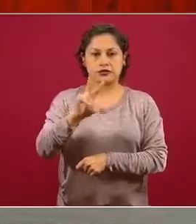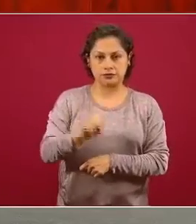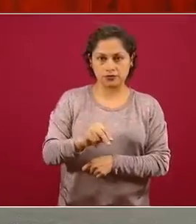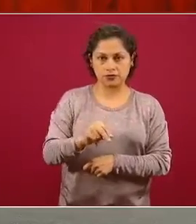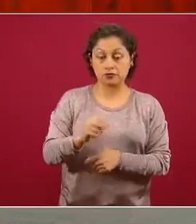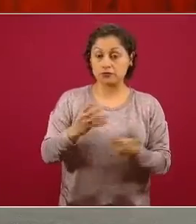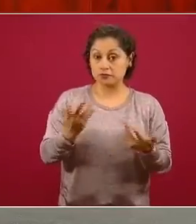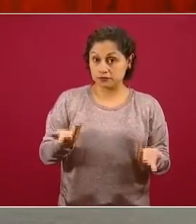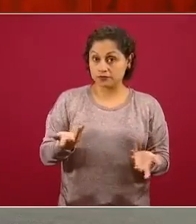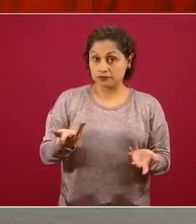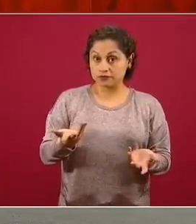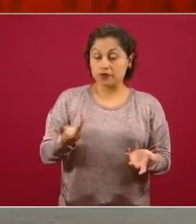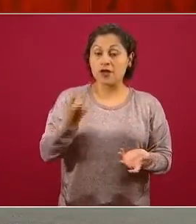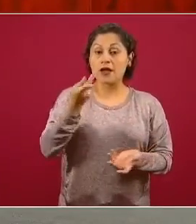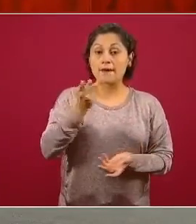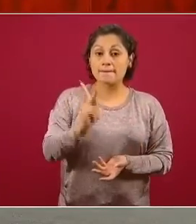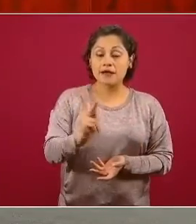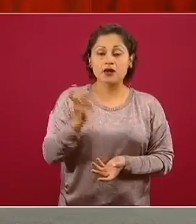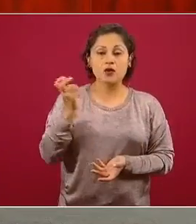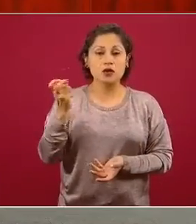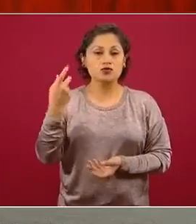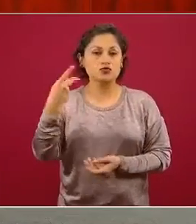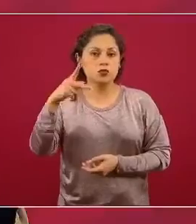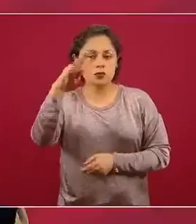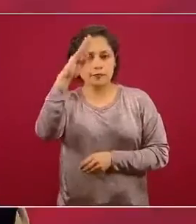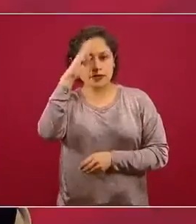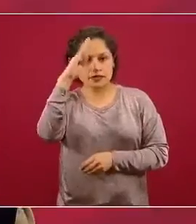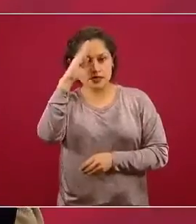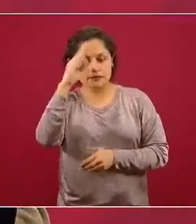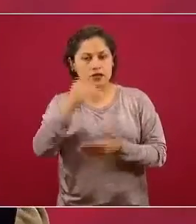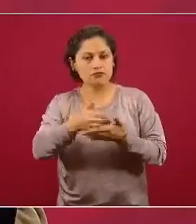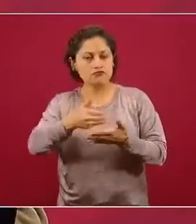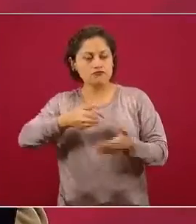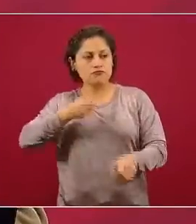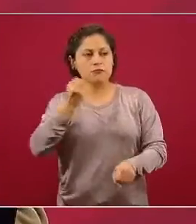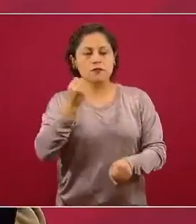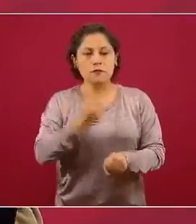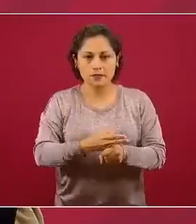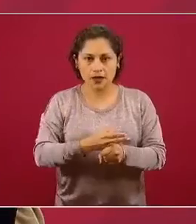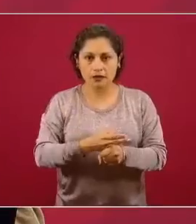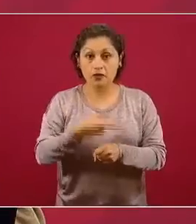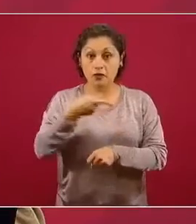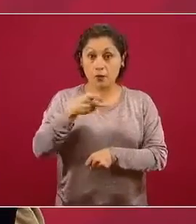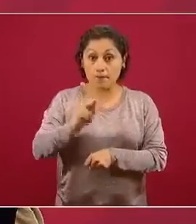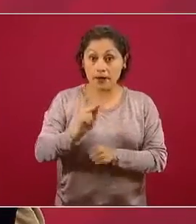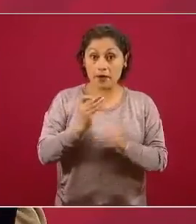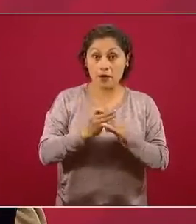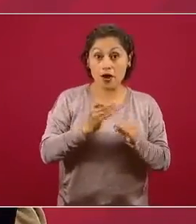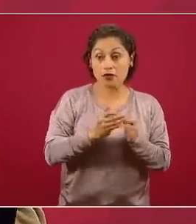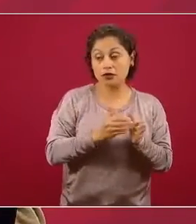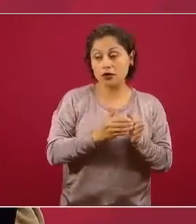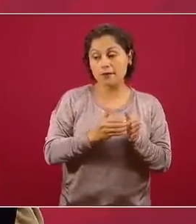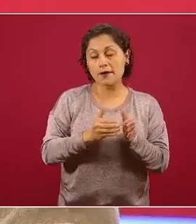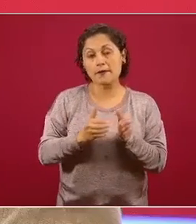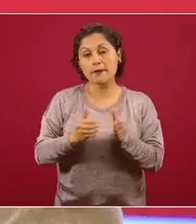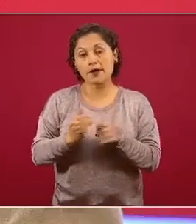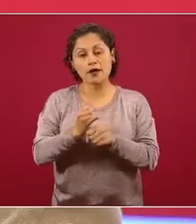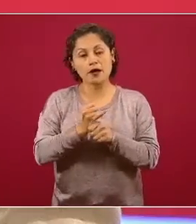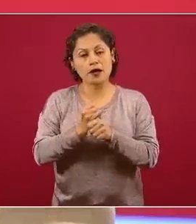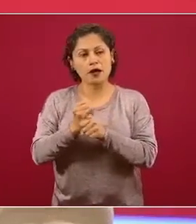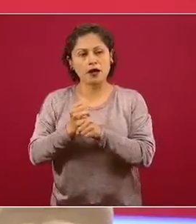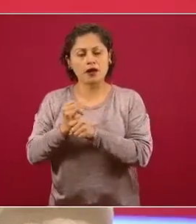no hay un repunte que pueda ser atribuible al proceso de desconfinamiento